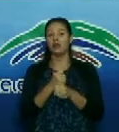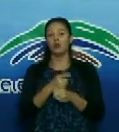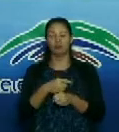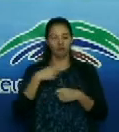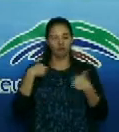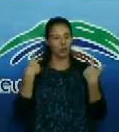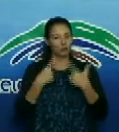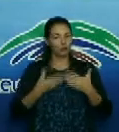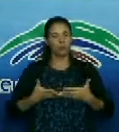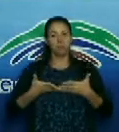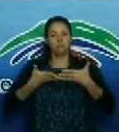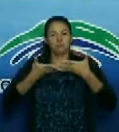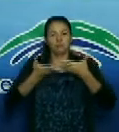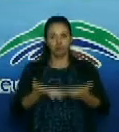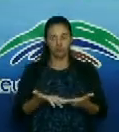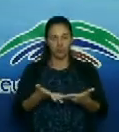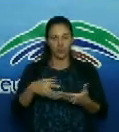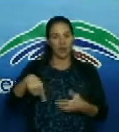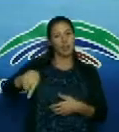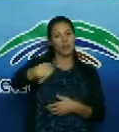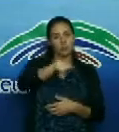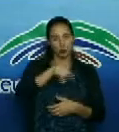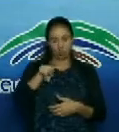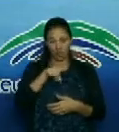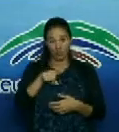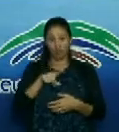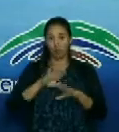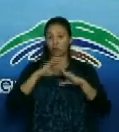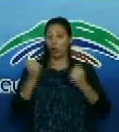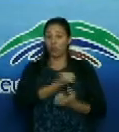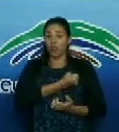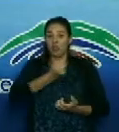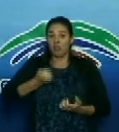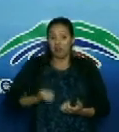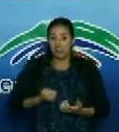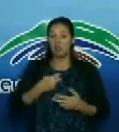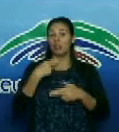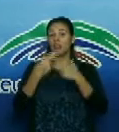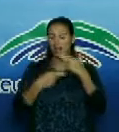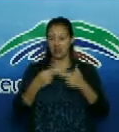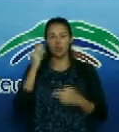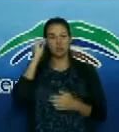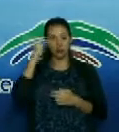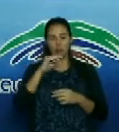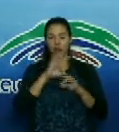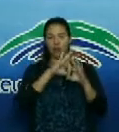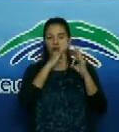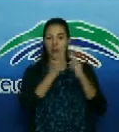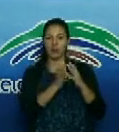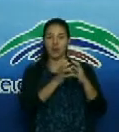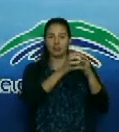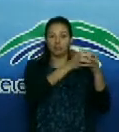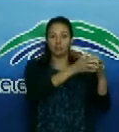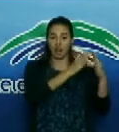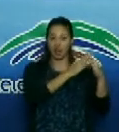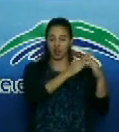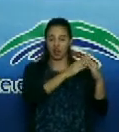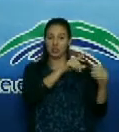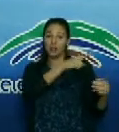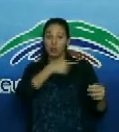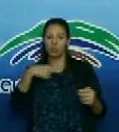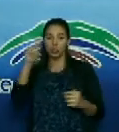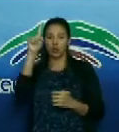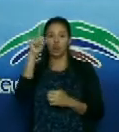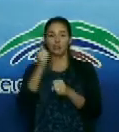sombrero ante tanta bondad ante tantos sacrificios sabemos que dejan a la familia que dejan a los hijos que dejan a los